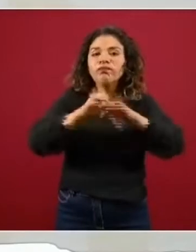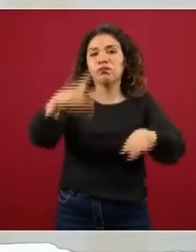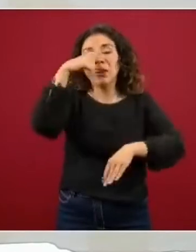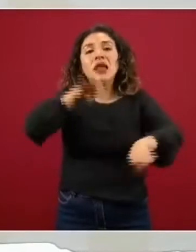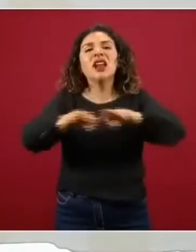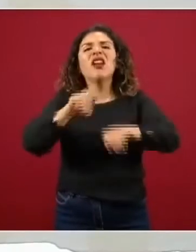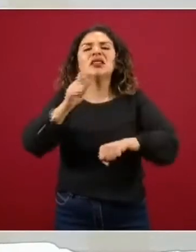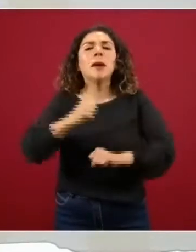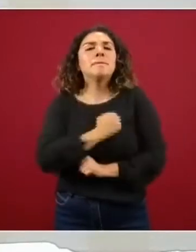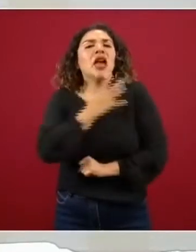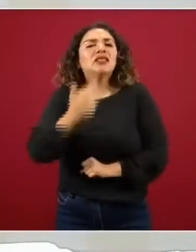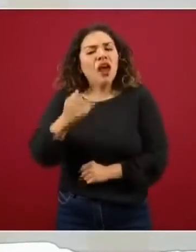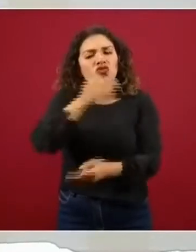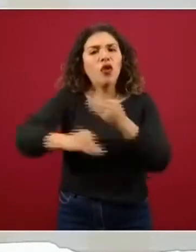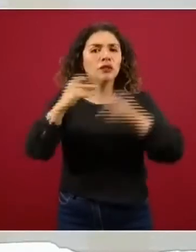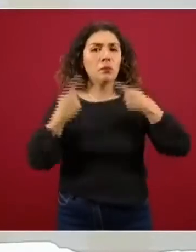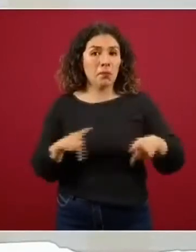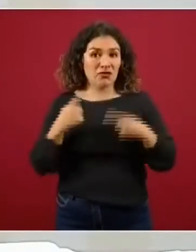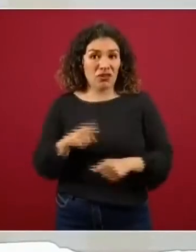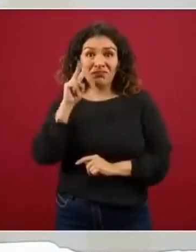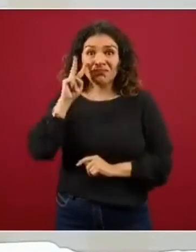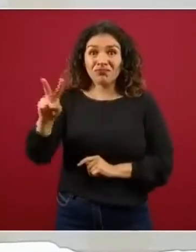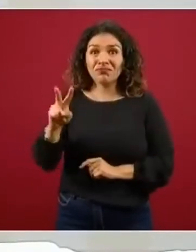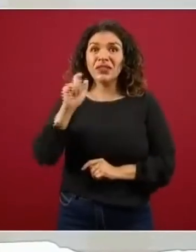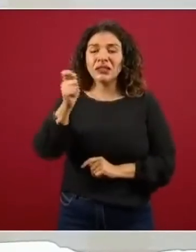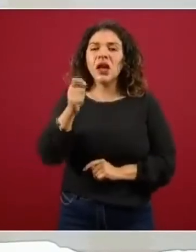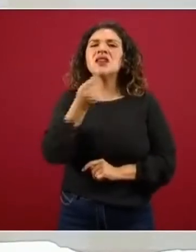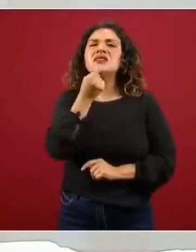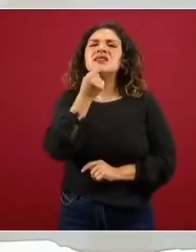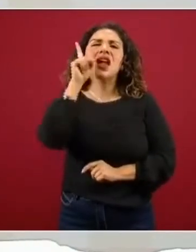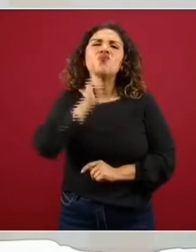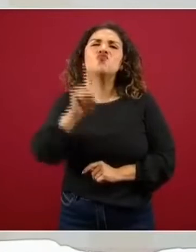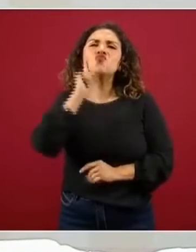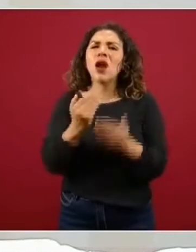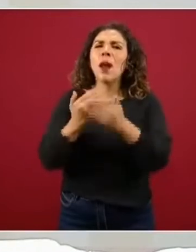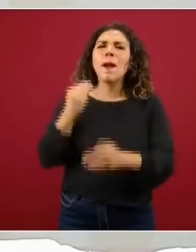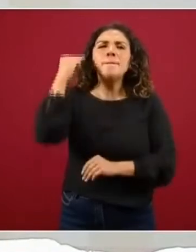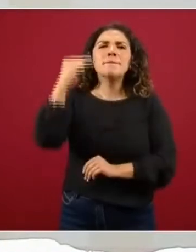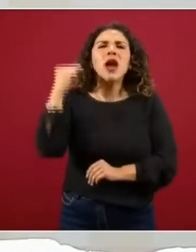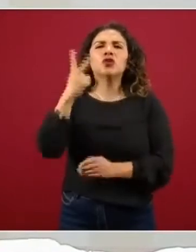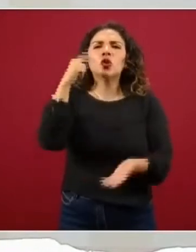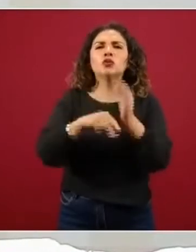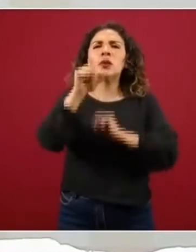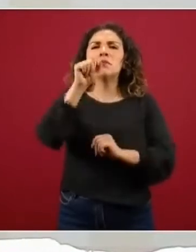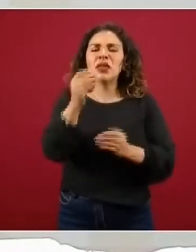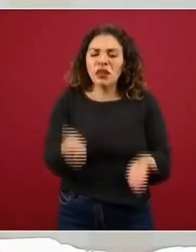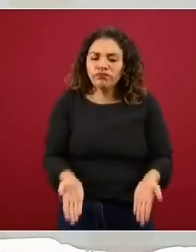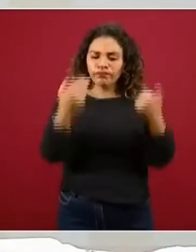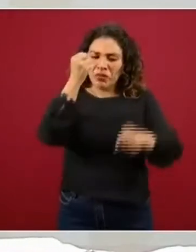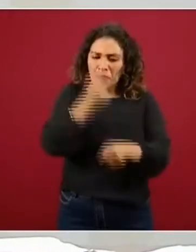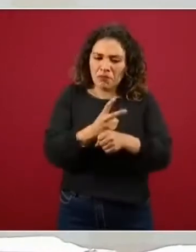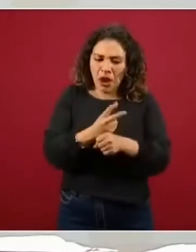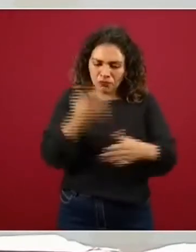bienestar común. La imagen poderosa de la niña que en marzo de 2020 se levantó muy temprano, se puso el